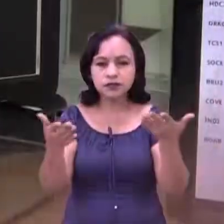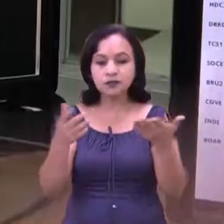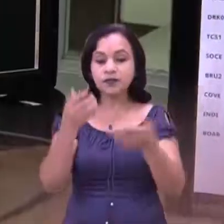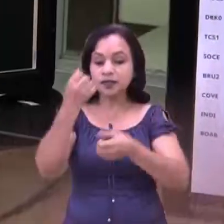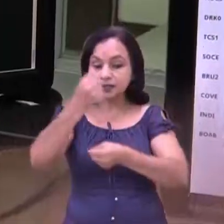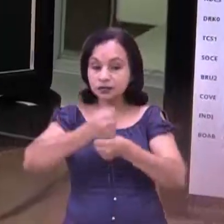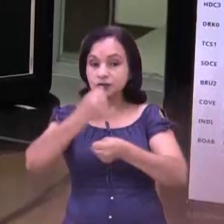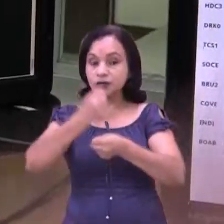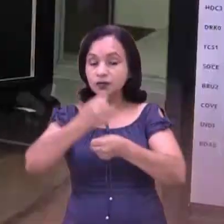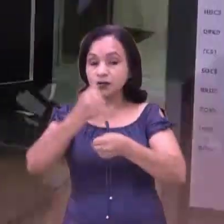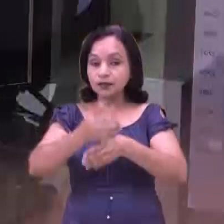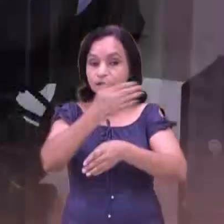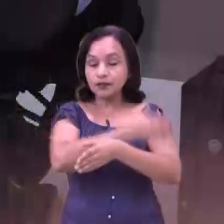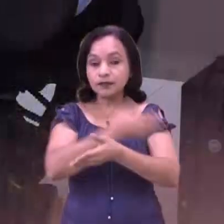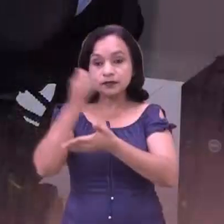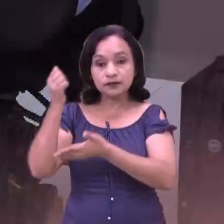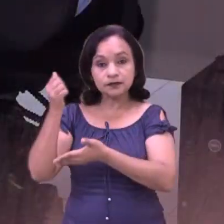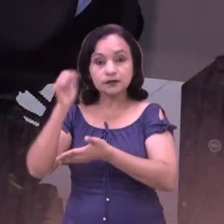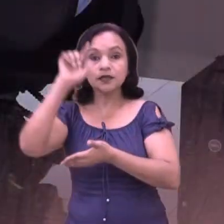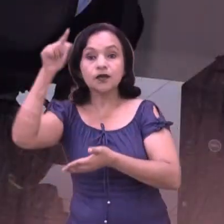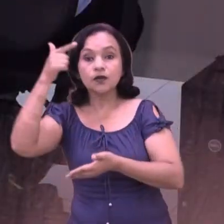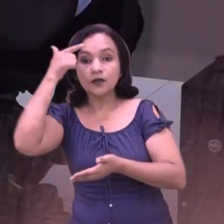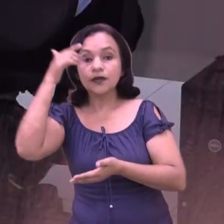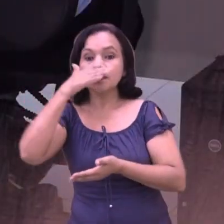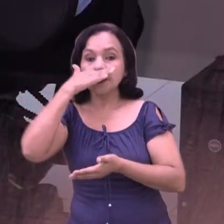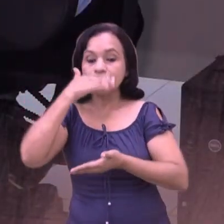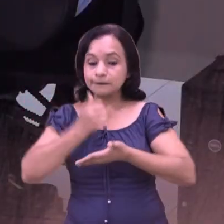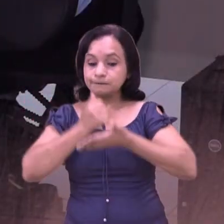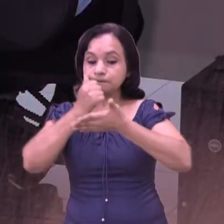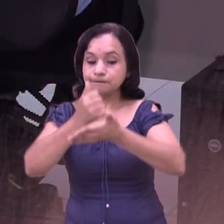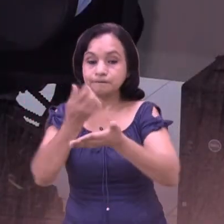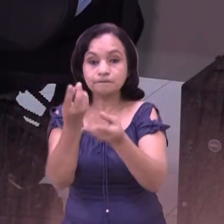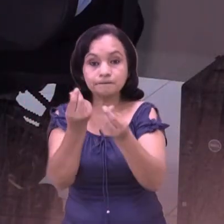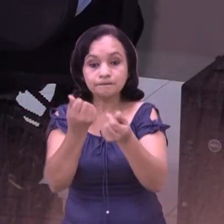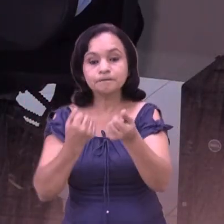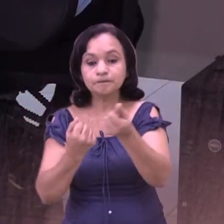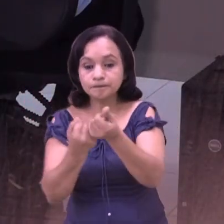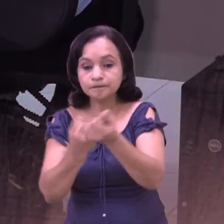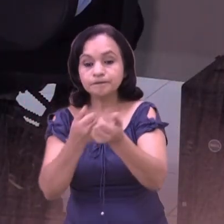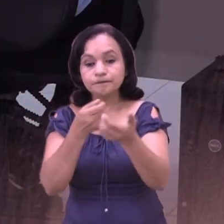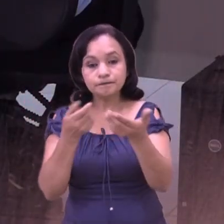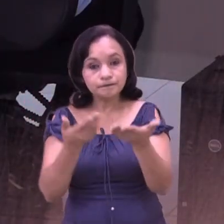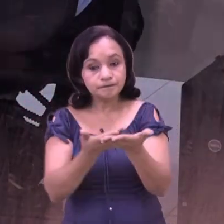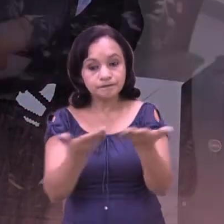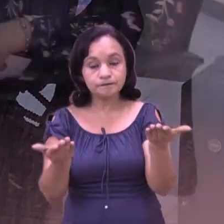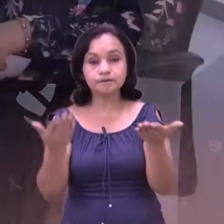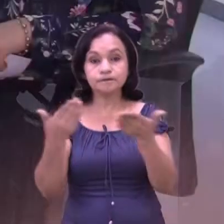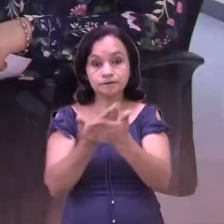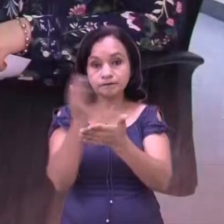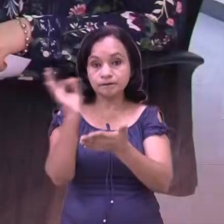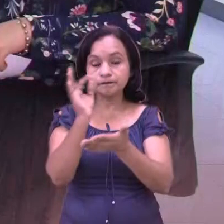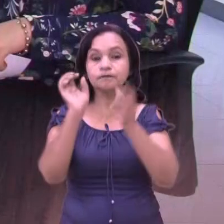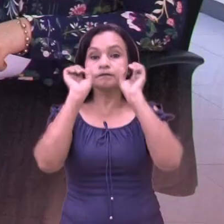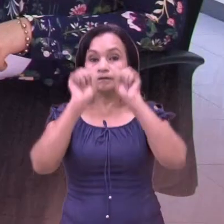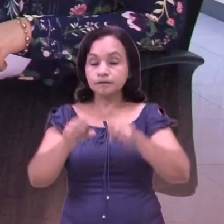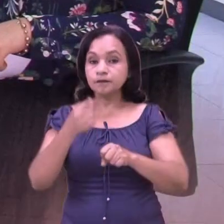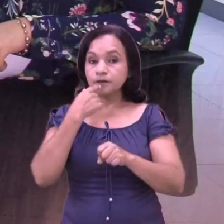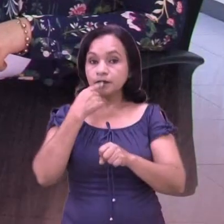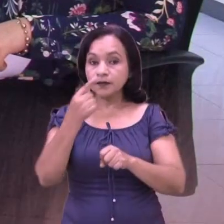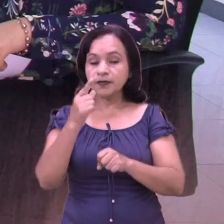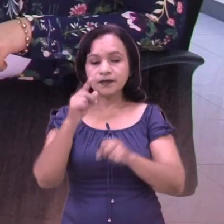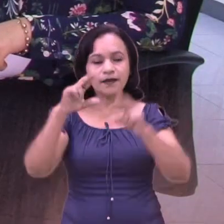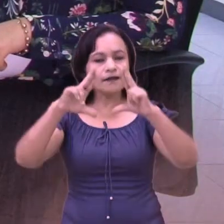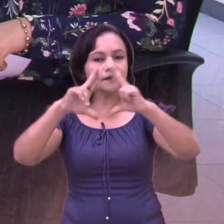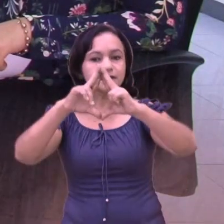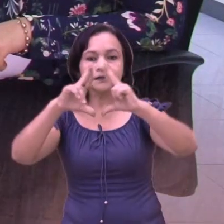Y eso es producto de todo un trabajo, de toda una inversión que ha hecho nuestro gobierno en desarrollar esas capacidades. Pero